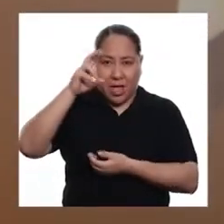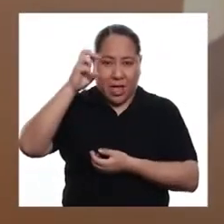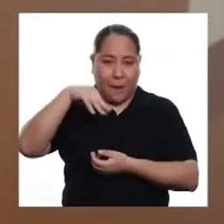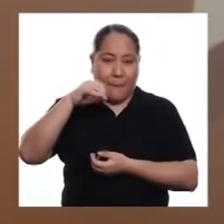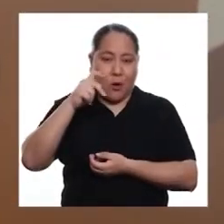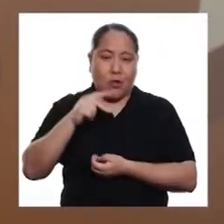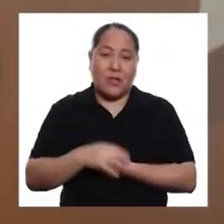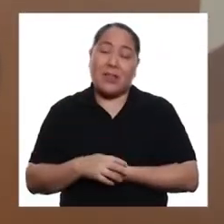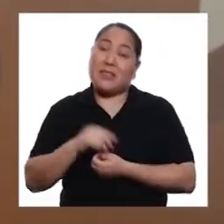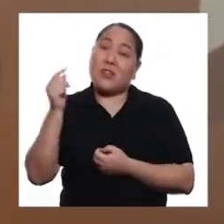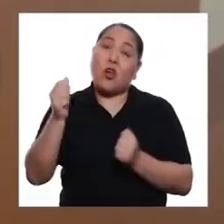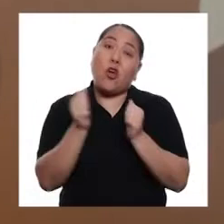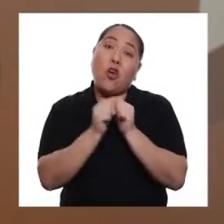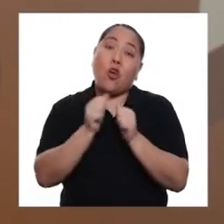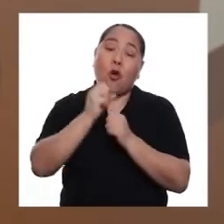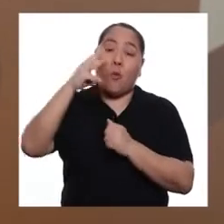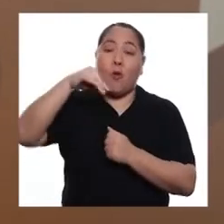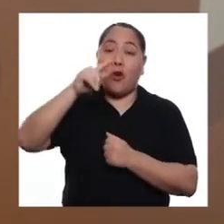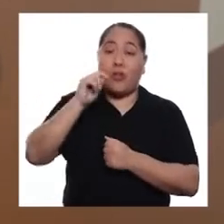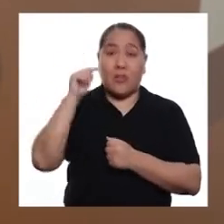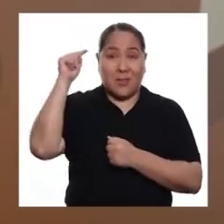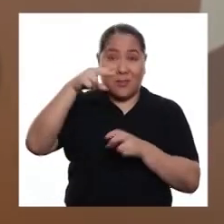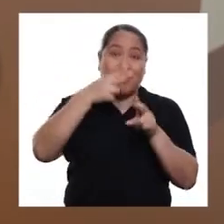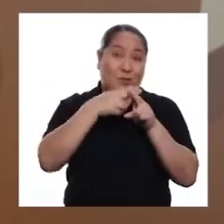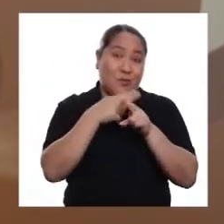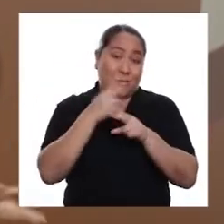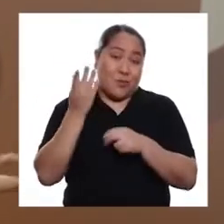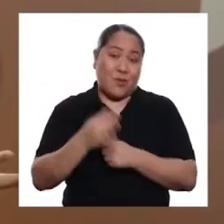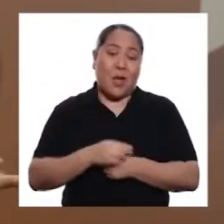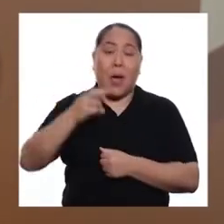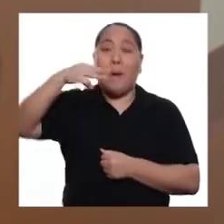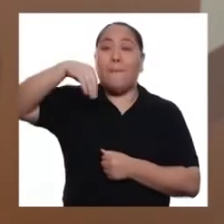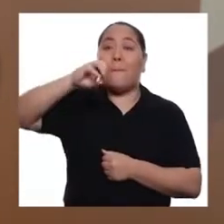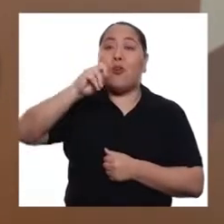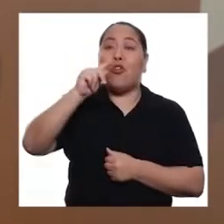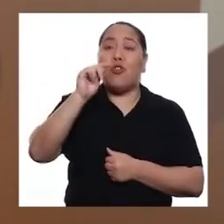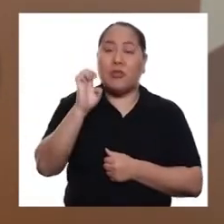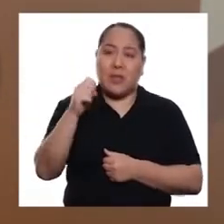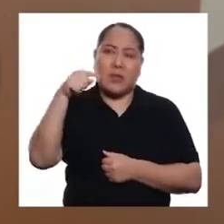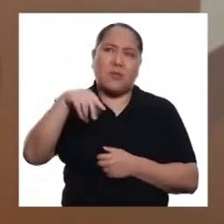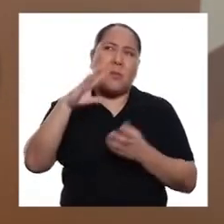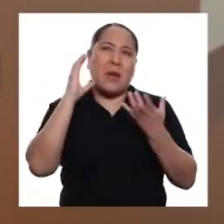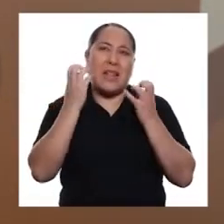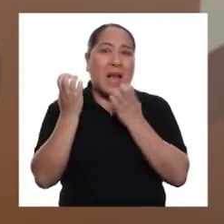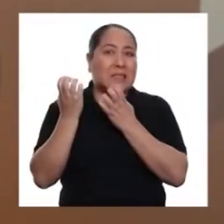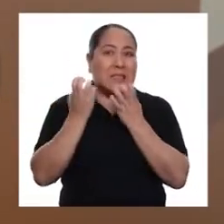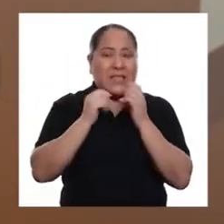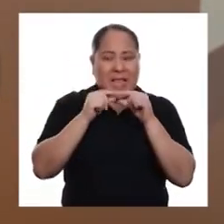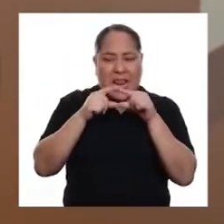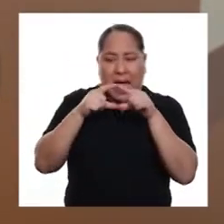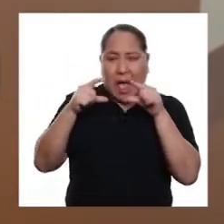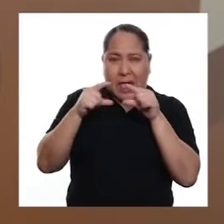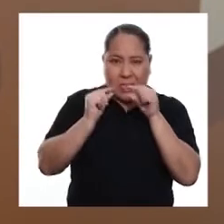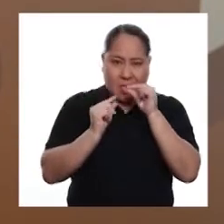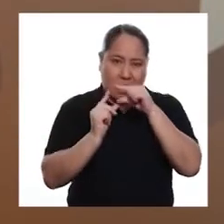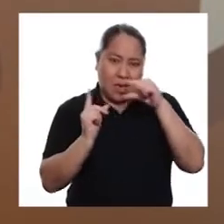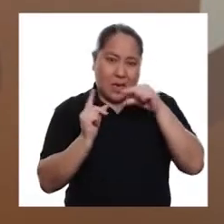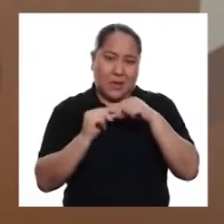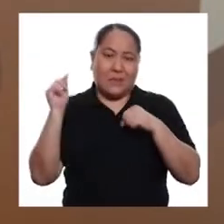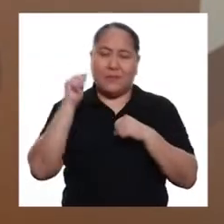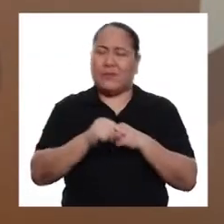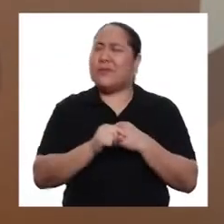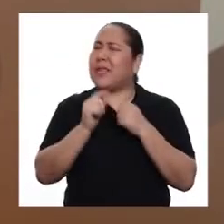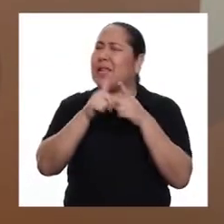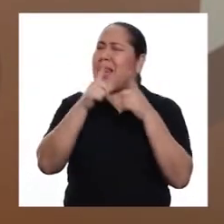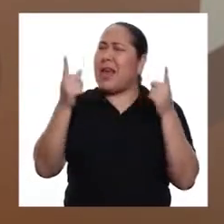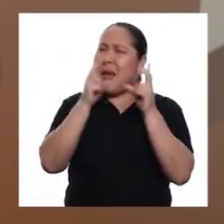mote está hecha a base de mote, como el nombre que lleva. El mote es un tipo de maíz de grano grande